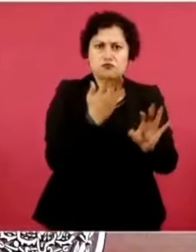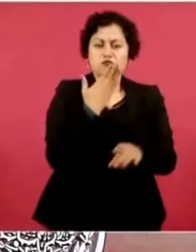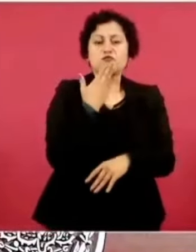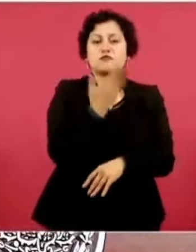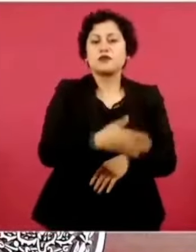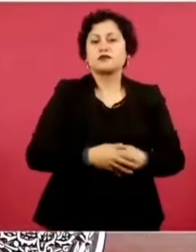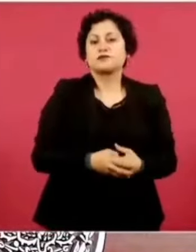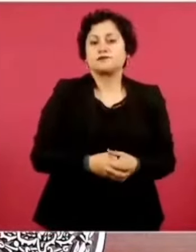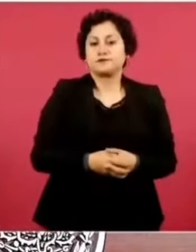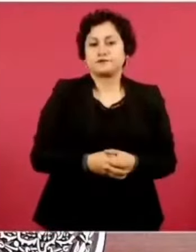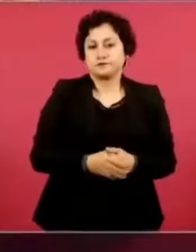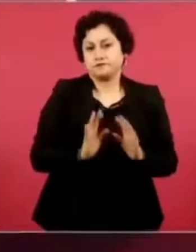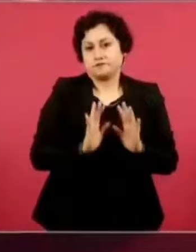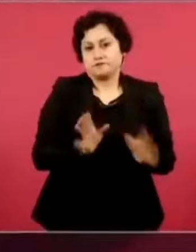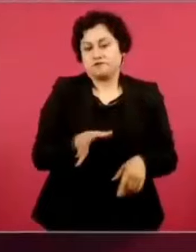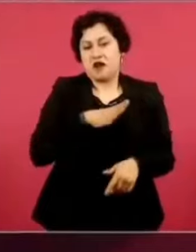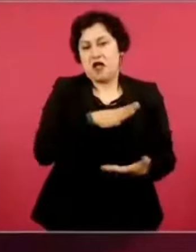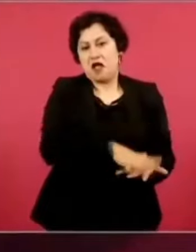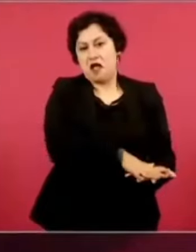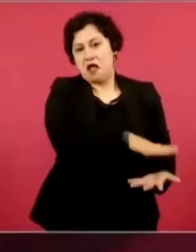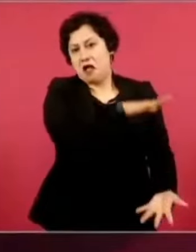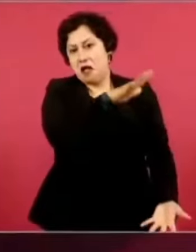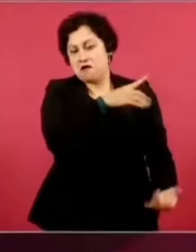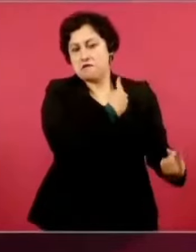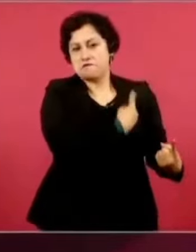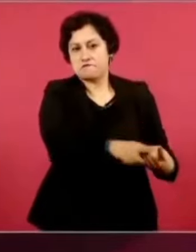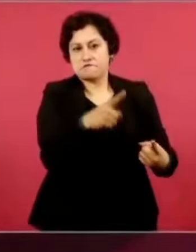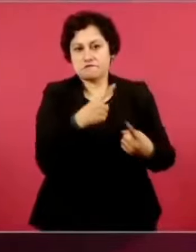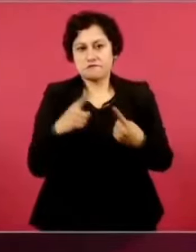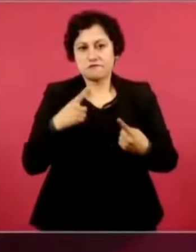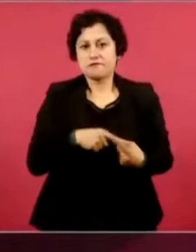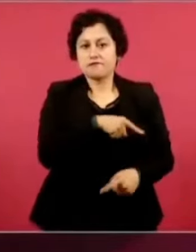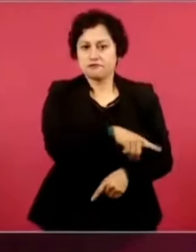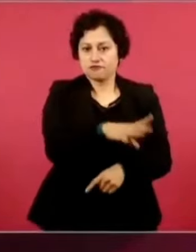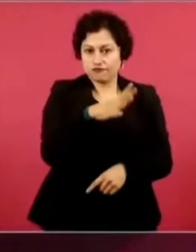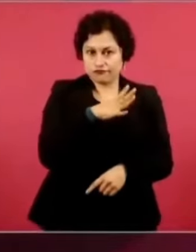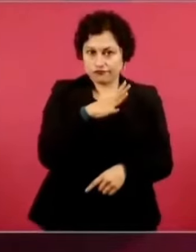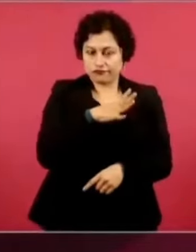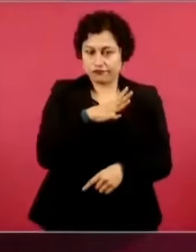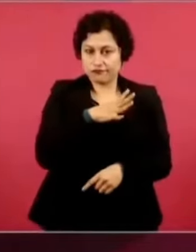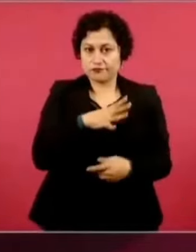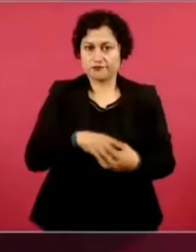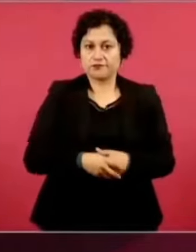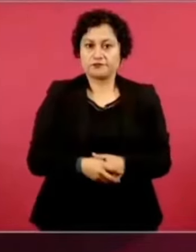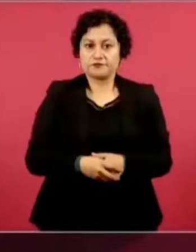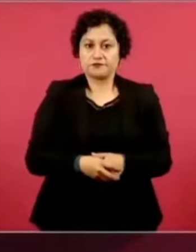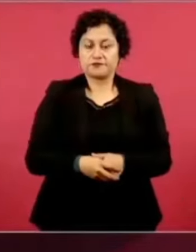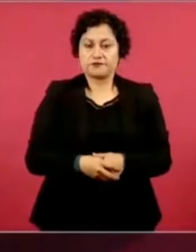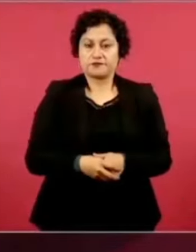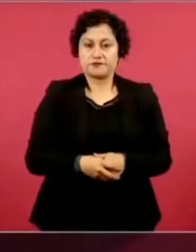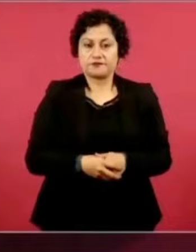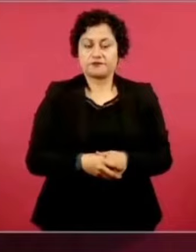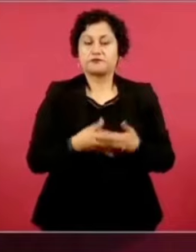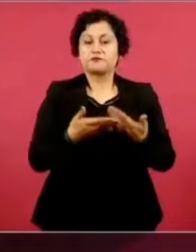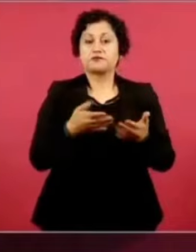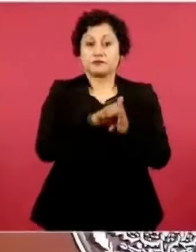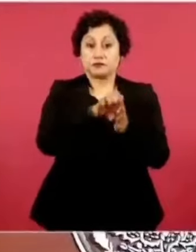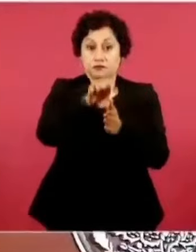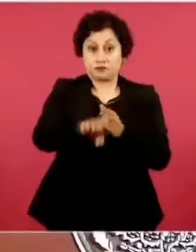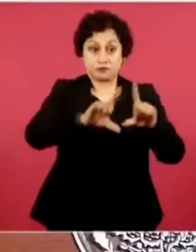Ya tenemos abasto en 23 estados